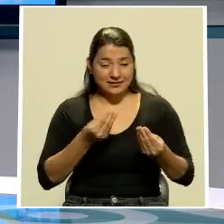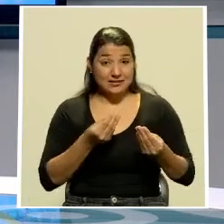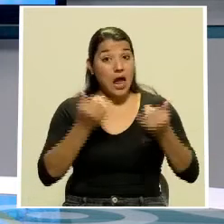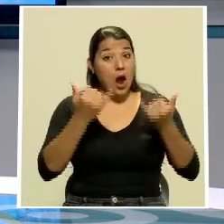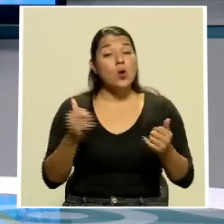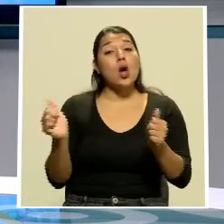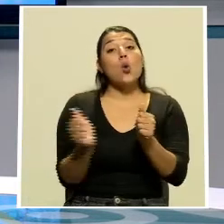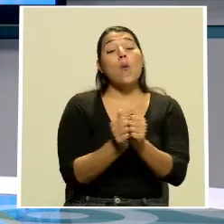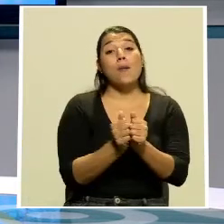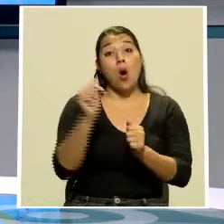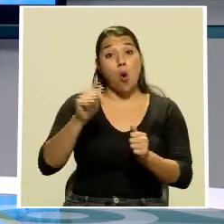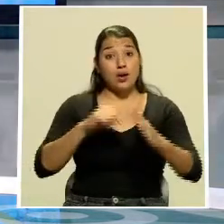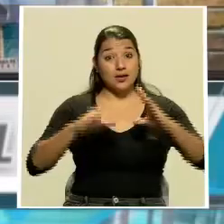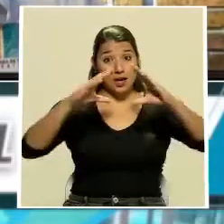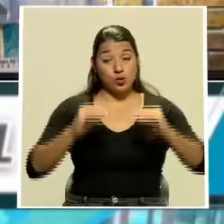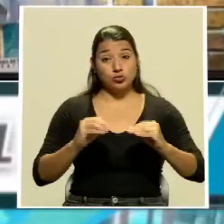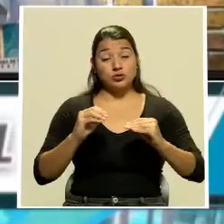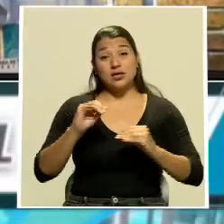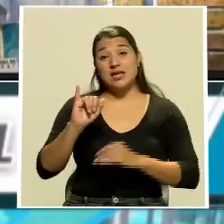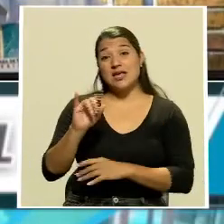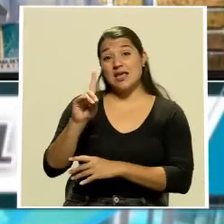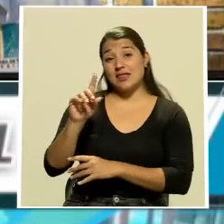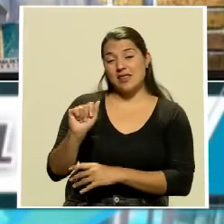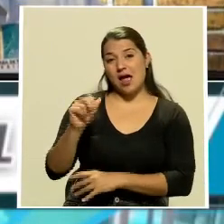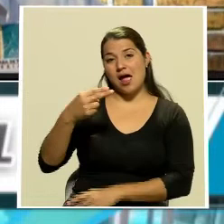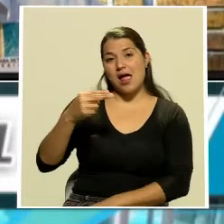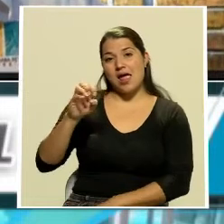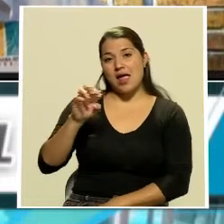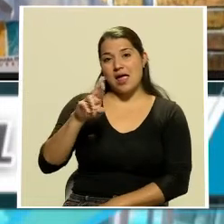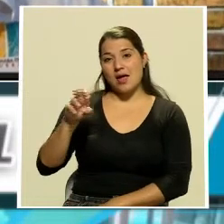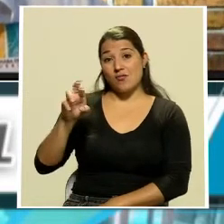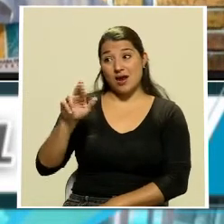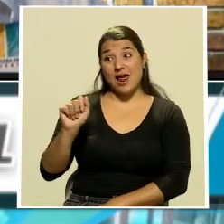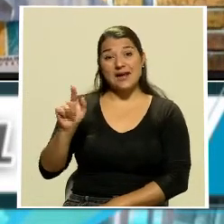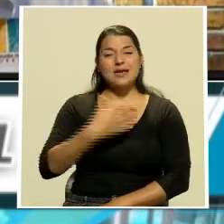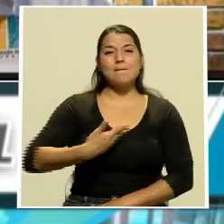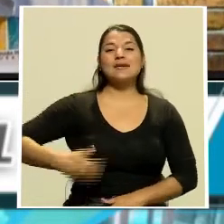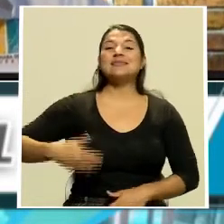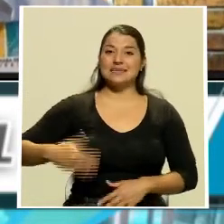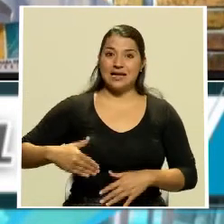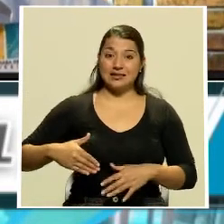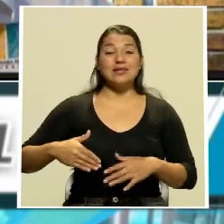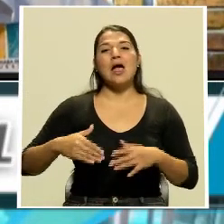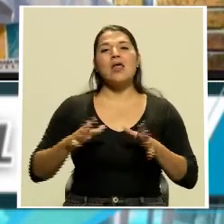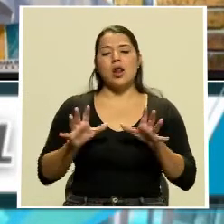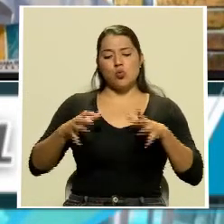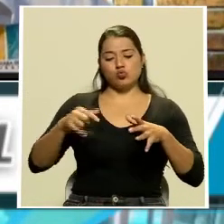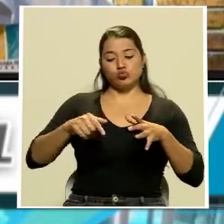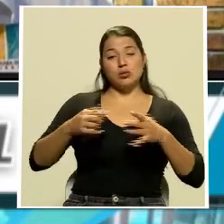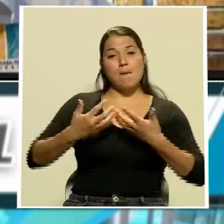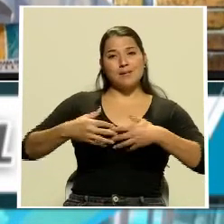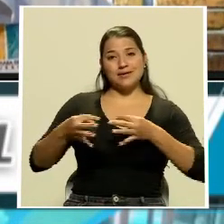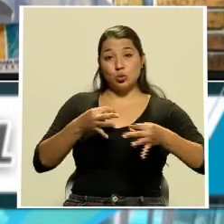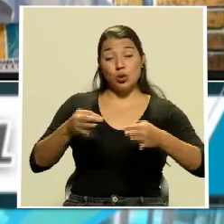nos acompaña esta noche Ida Herrera, quien es presidenta de la Cámara de Turismo de Turrialba, para hablarnos un poco de esos protocolos que han